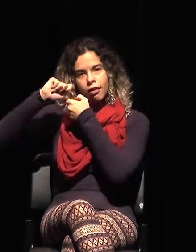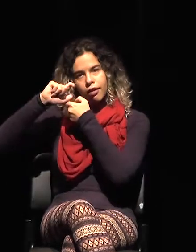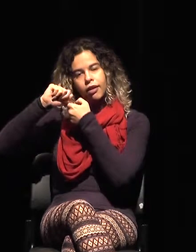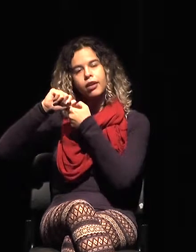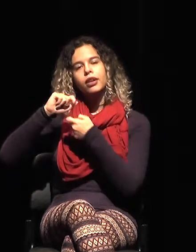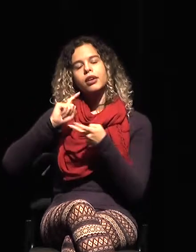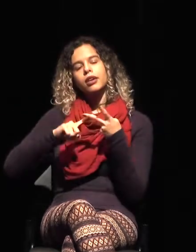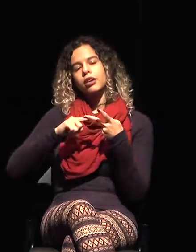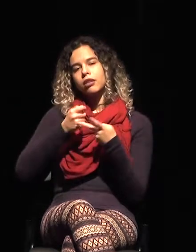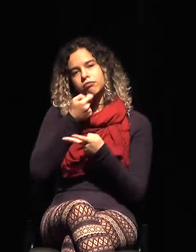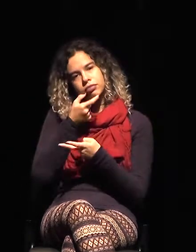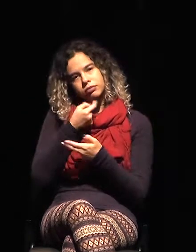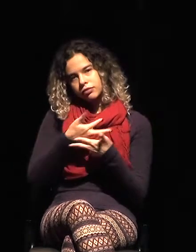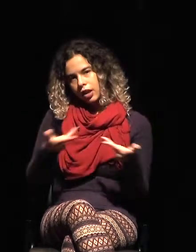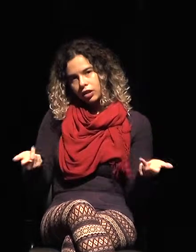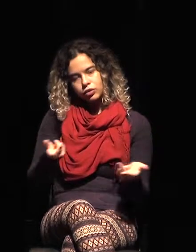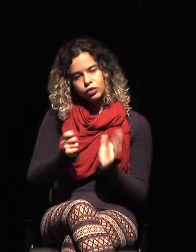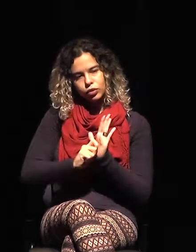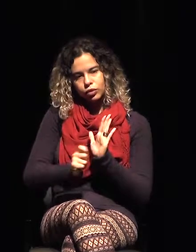Resultados aquí.